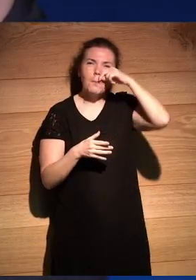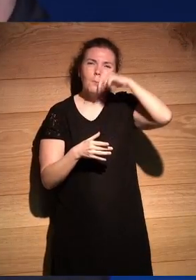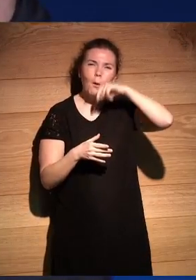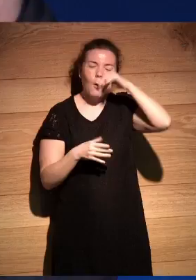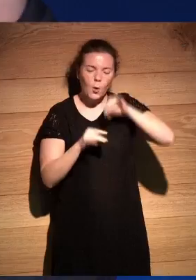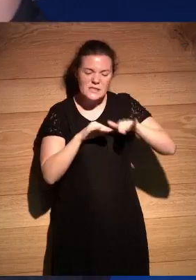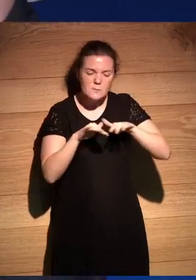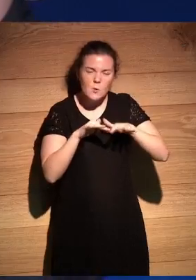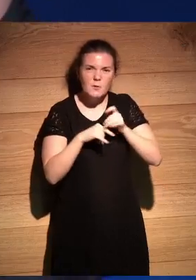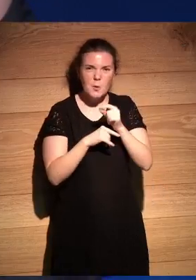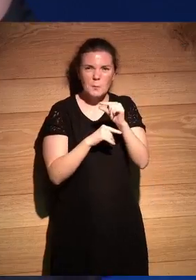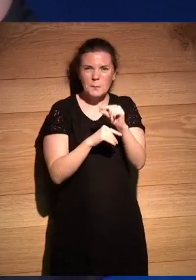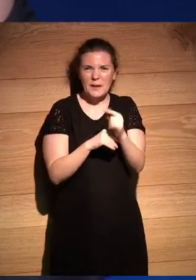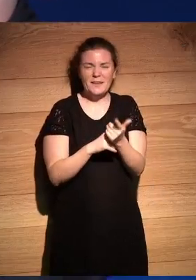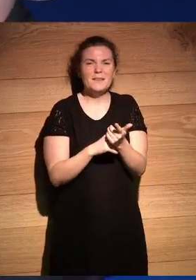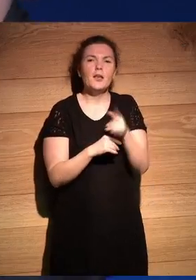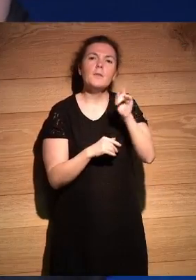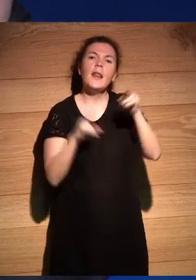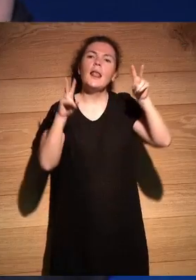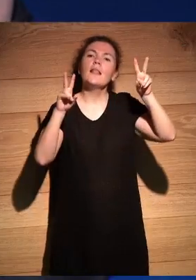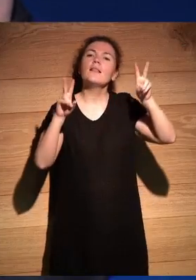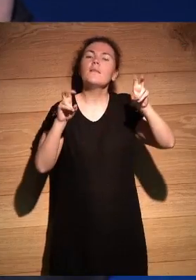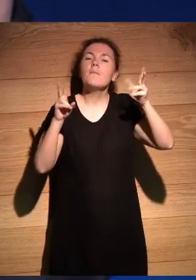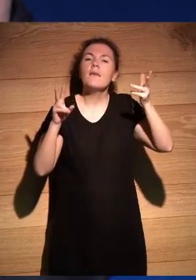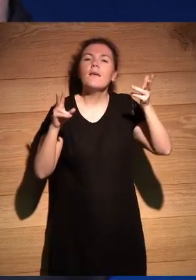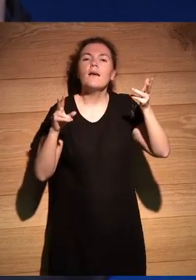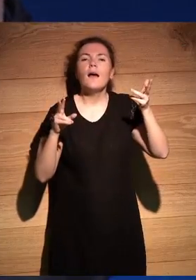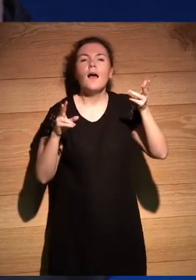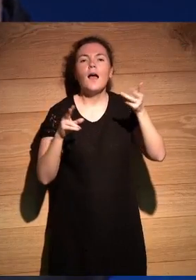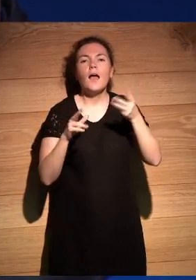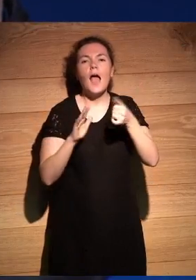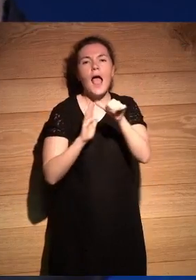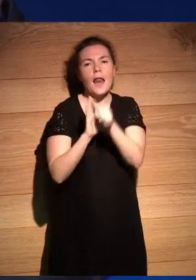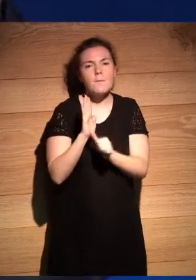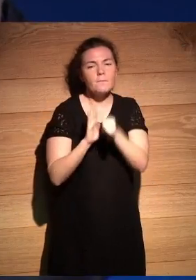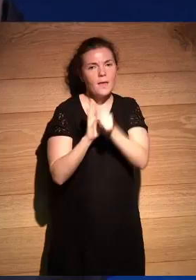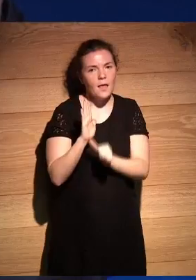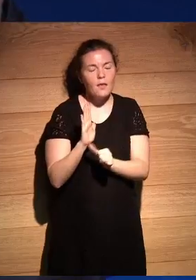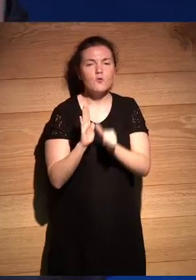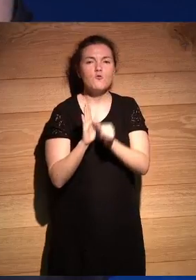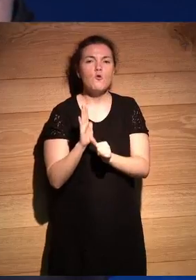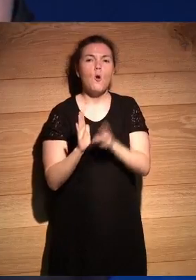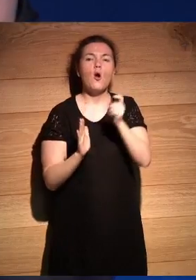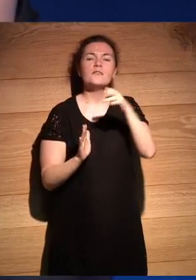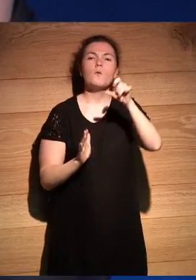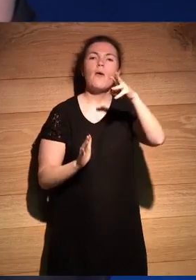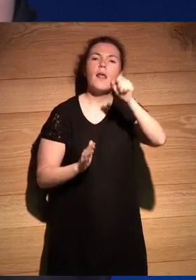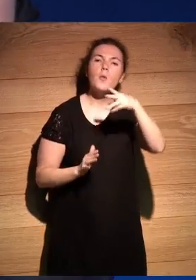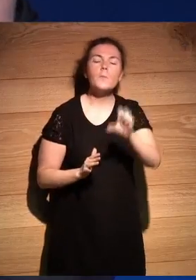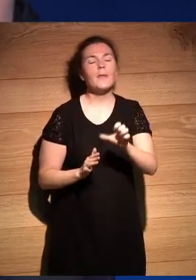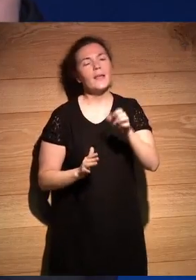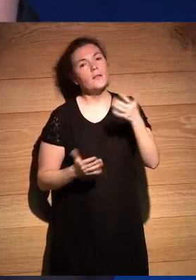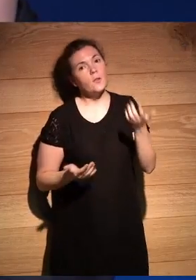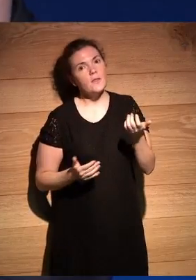muy pequeñitos ¿no? estaba también el tema de los grabados de José Guadalupe Posada ¿no? y fundamentalmente